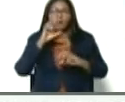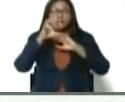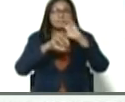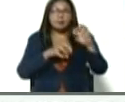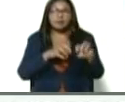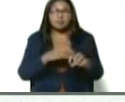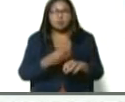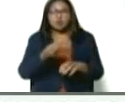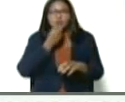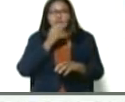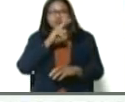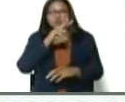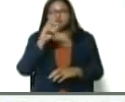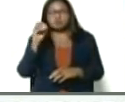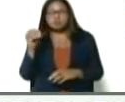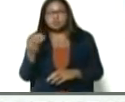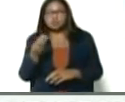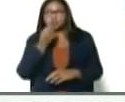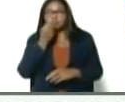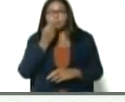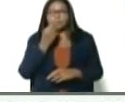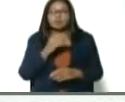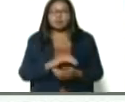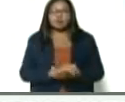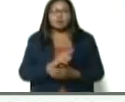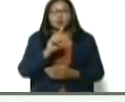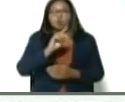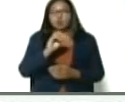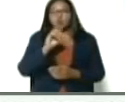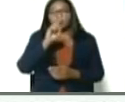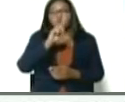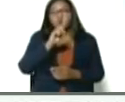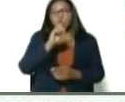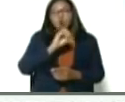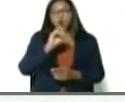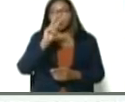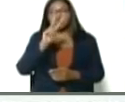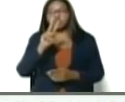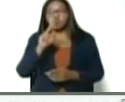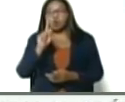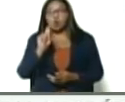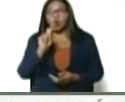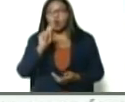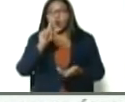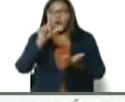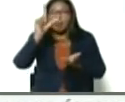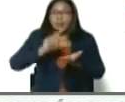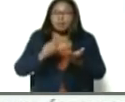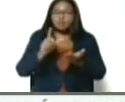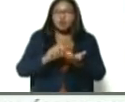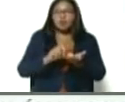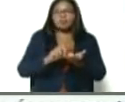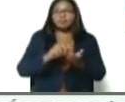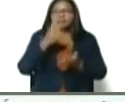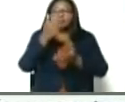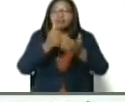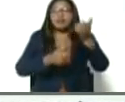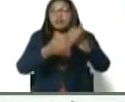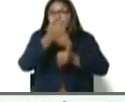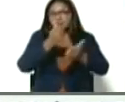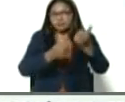200 gramos de alimento concentrado y puede producir entre uno y dos litros de leche, pero además tiene tres elementos, elementos formativos,